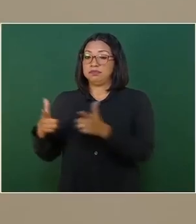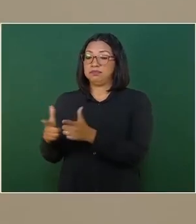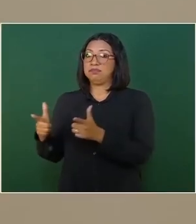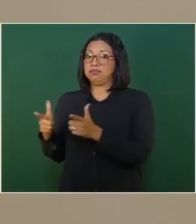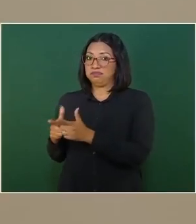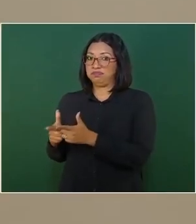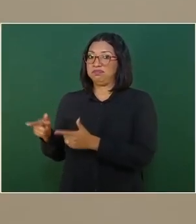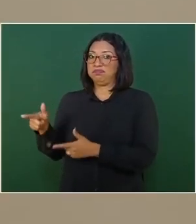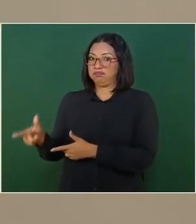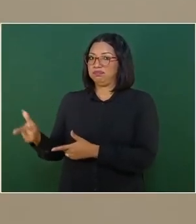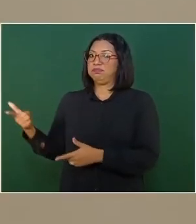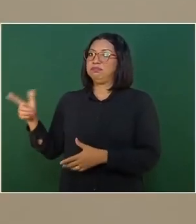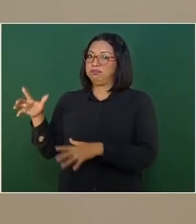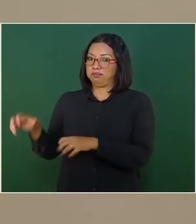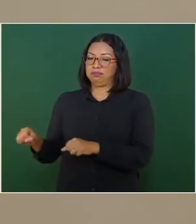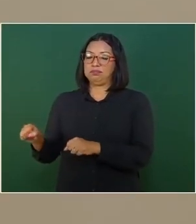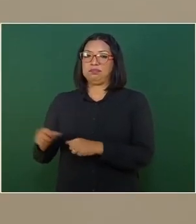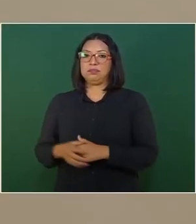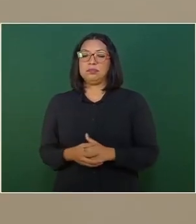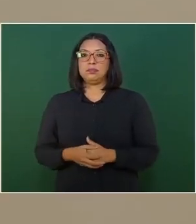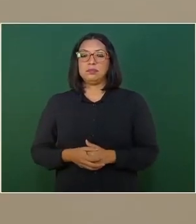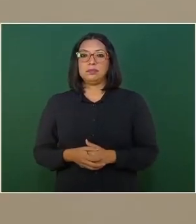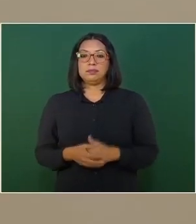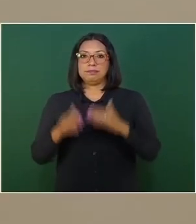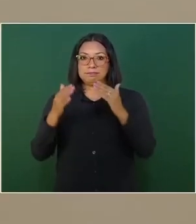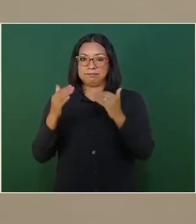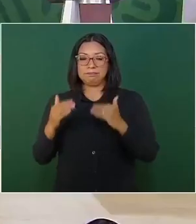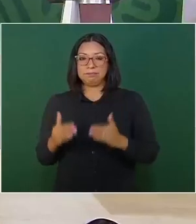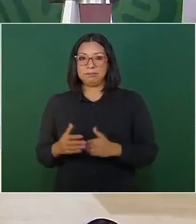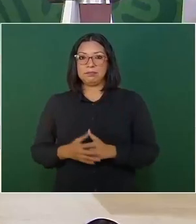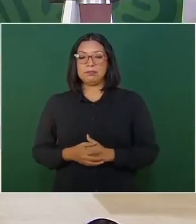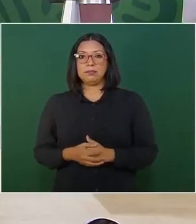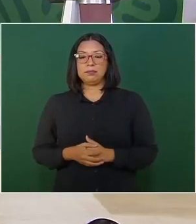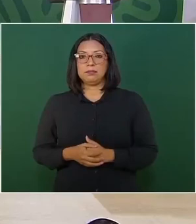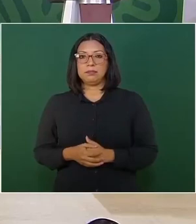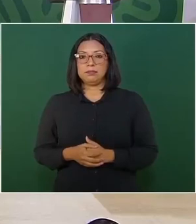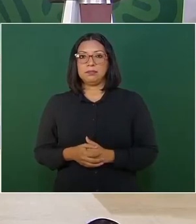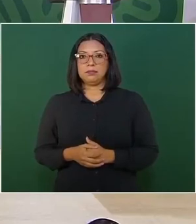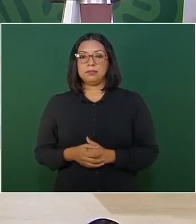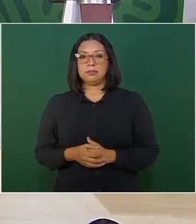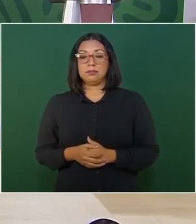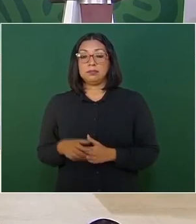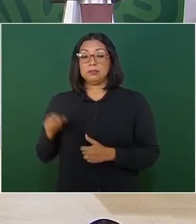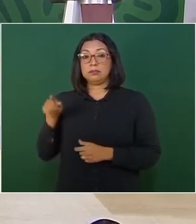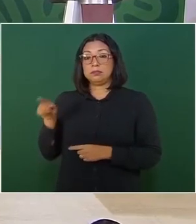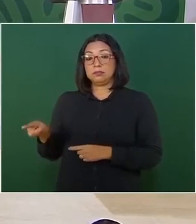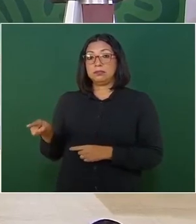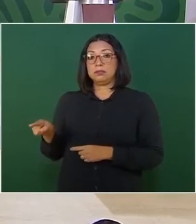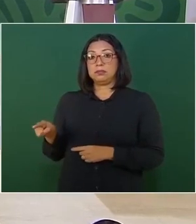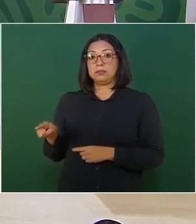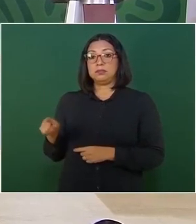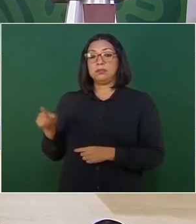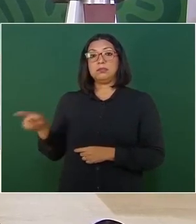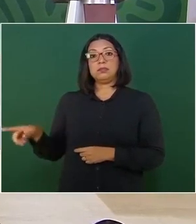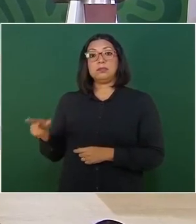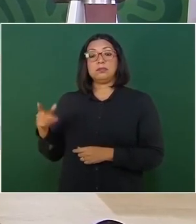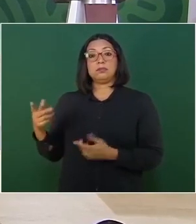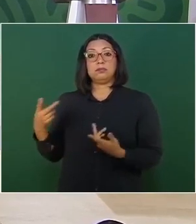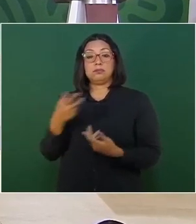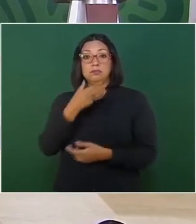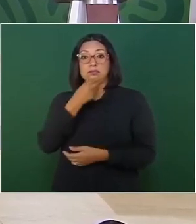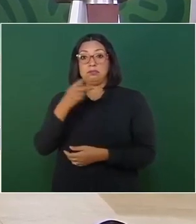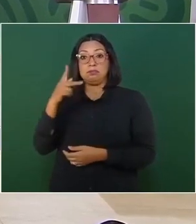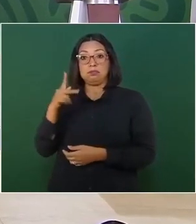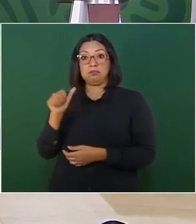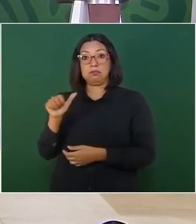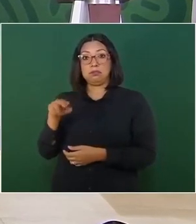delictivo. Aquí hay otros, recientemente El Panter, multihomicida, El Chicken,